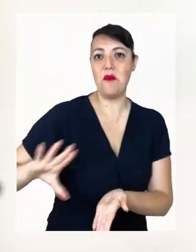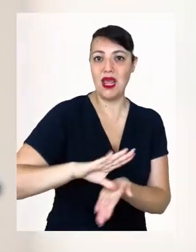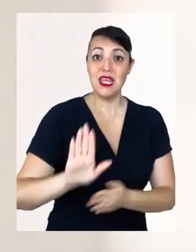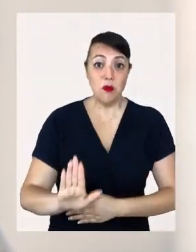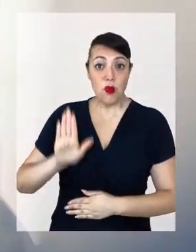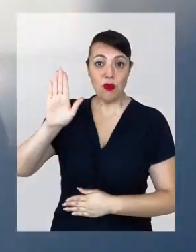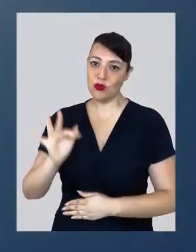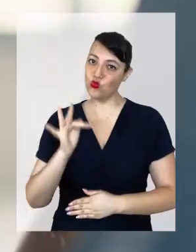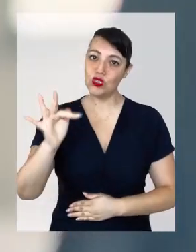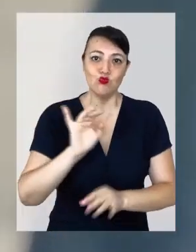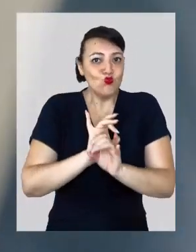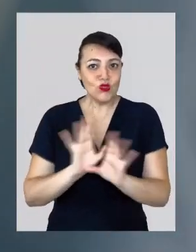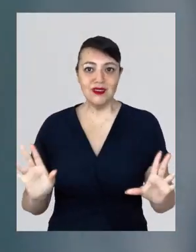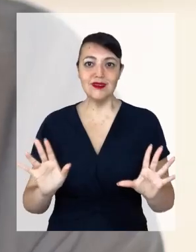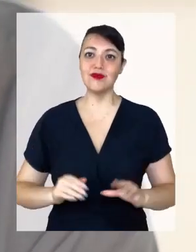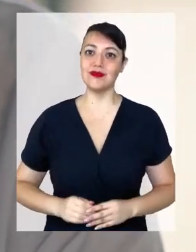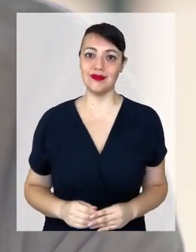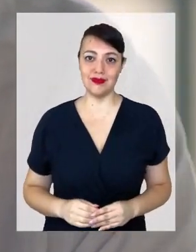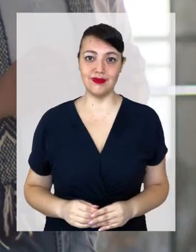país que promete futuro esplendor.